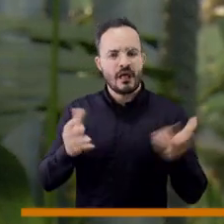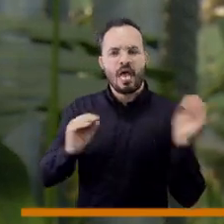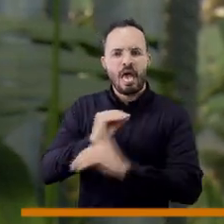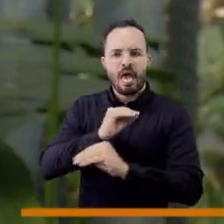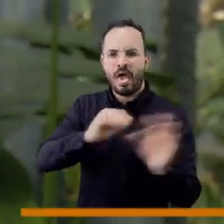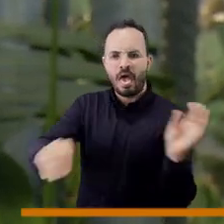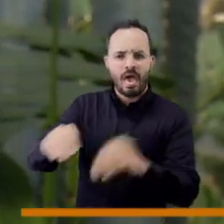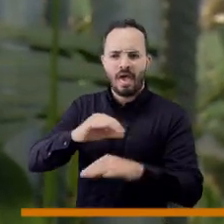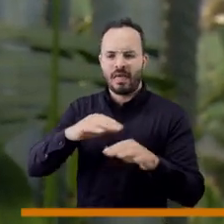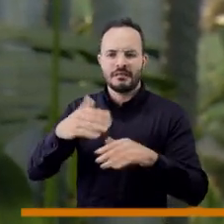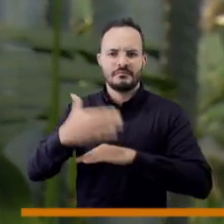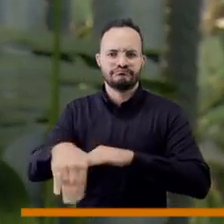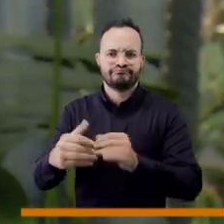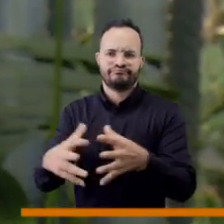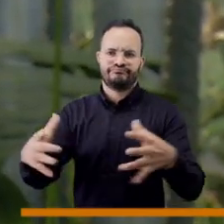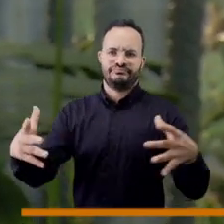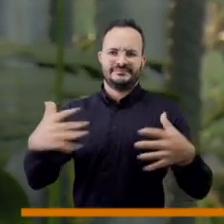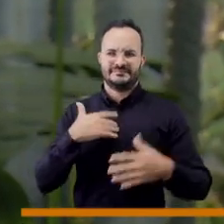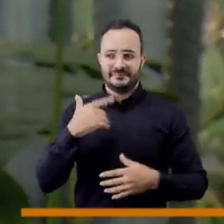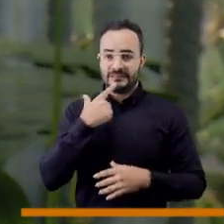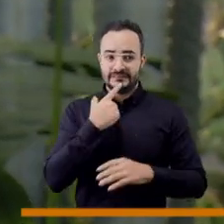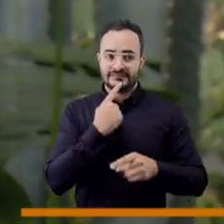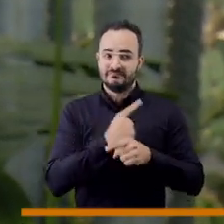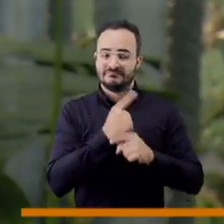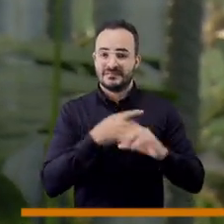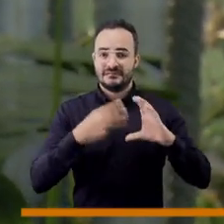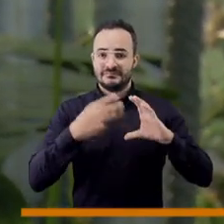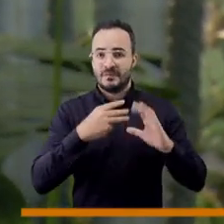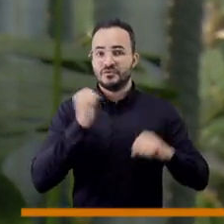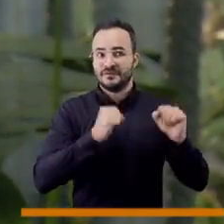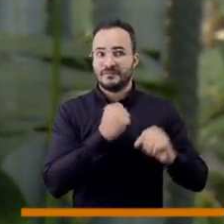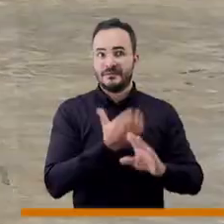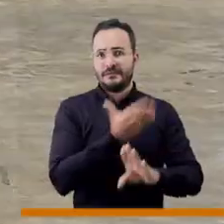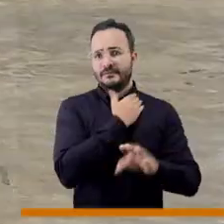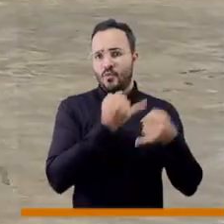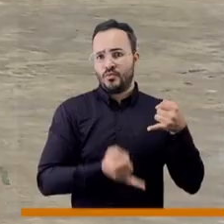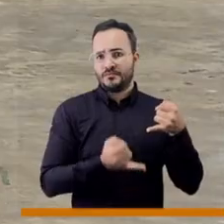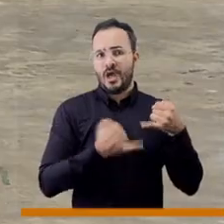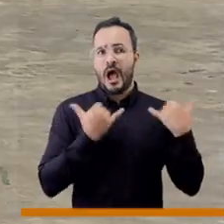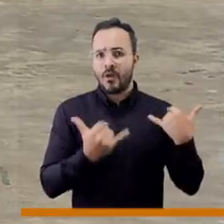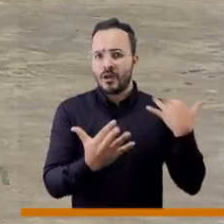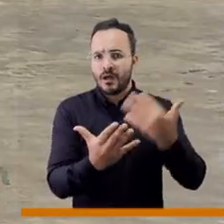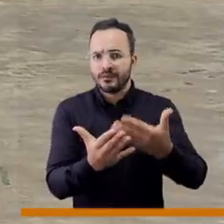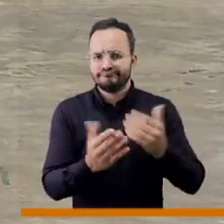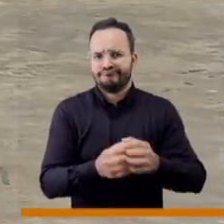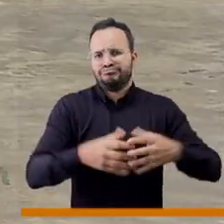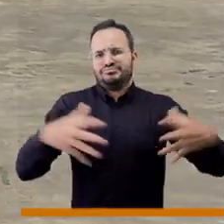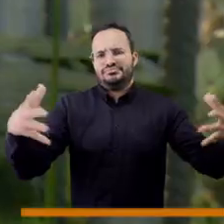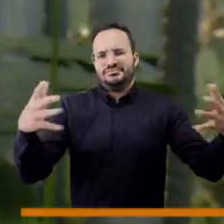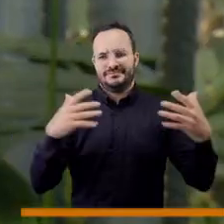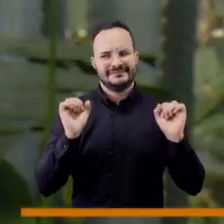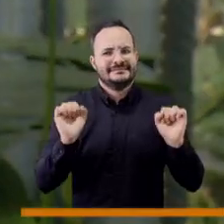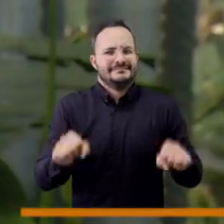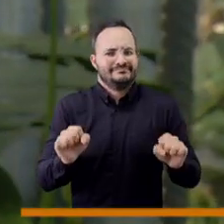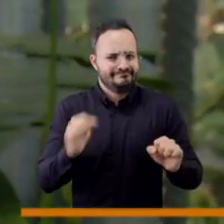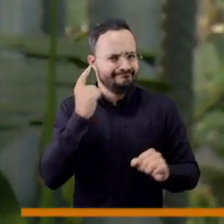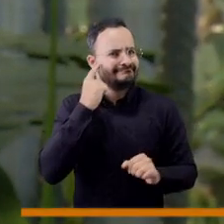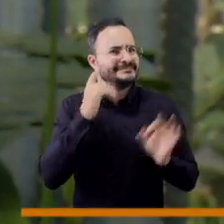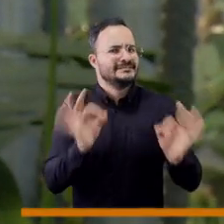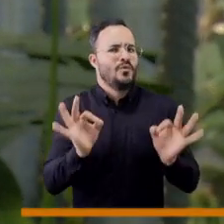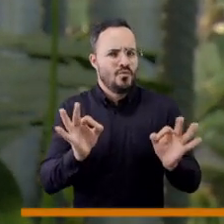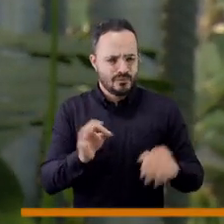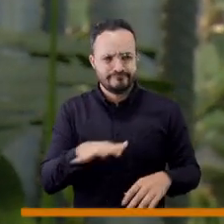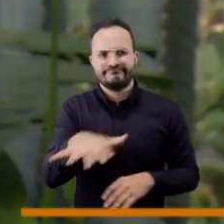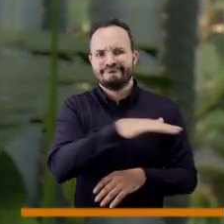concejal desde el último censo pudo haberse incrementado hasta diez veces el número de personas que están atravesando por